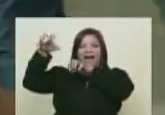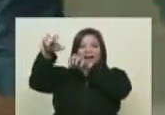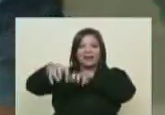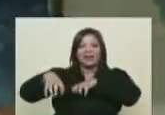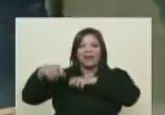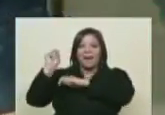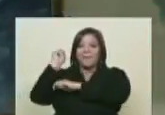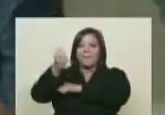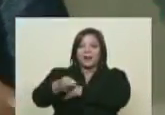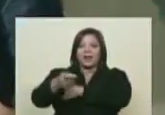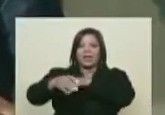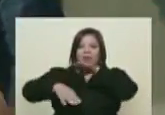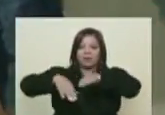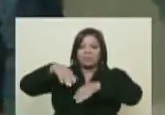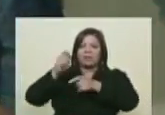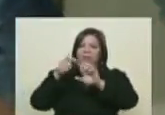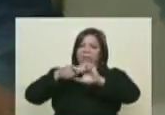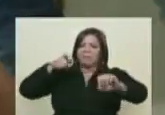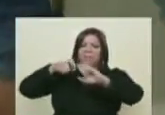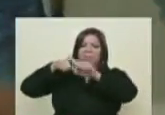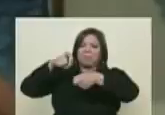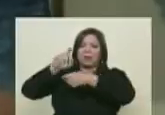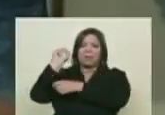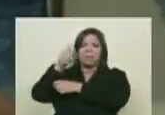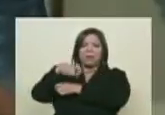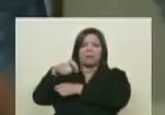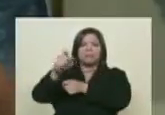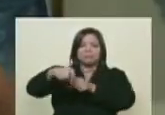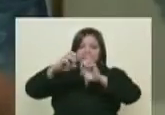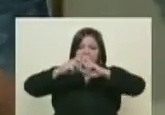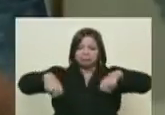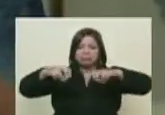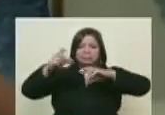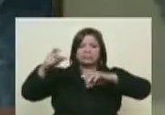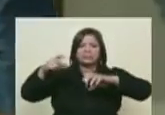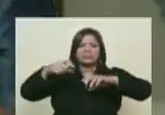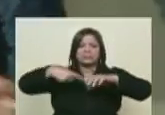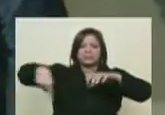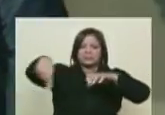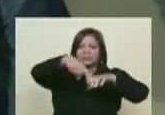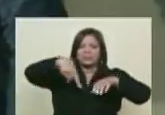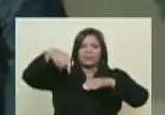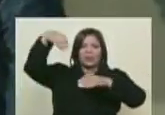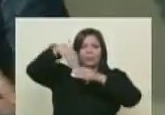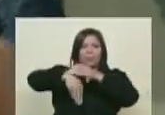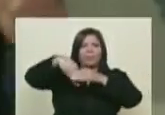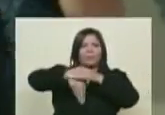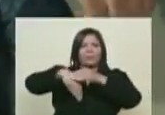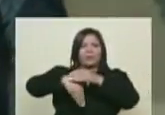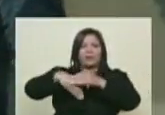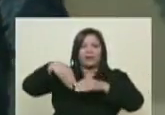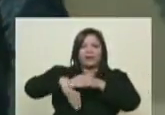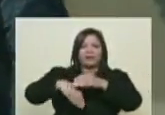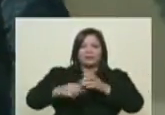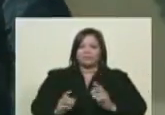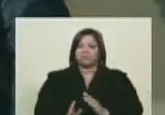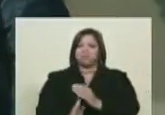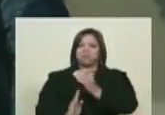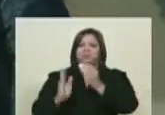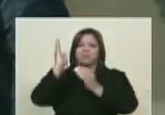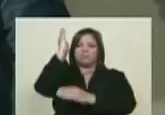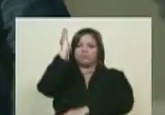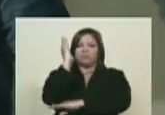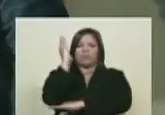descalzos con un pico y una pala trataban de abrir unos hoyos para clavar unas torres de